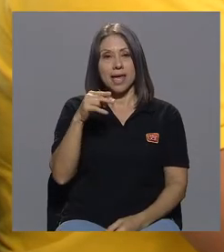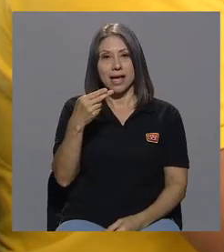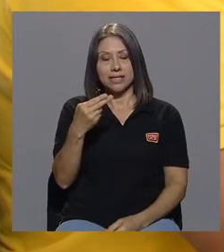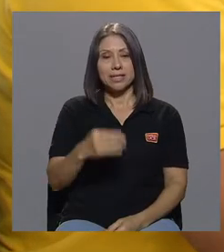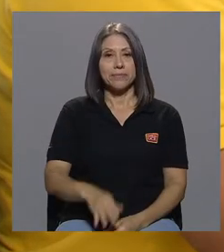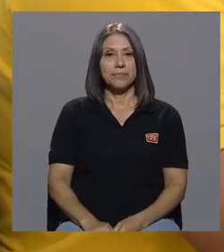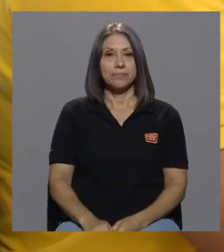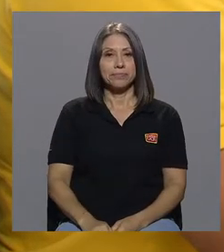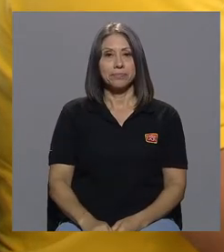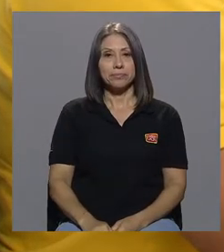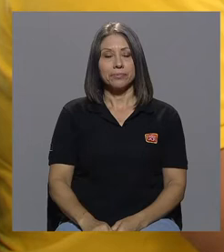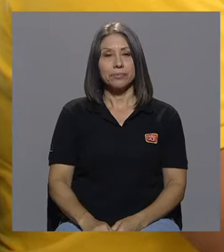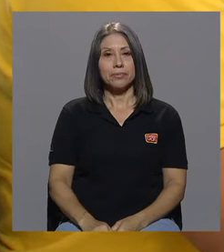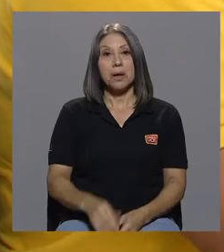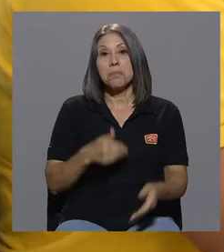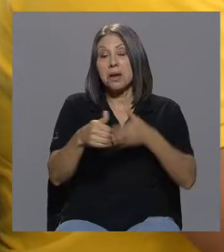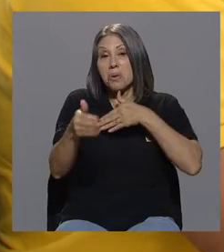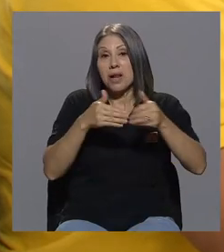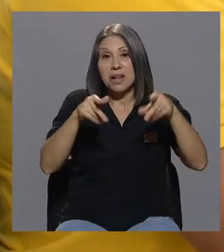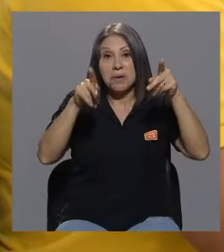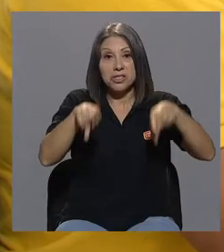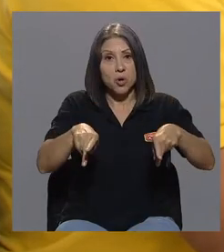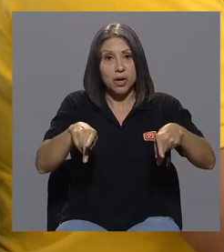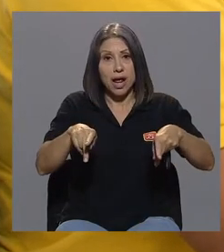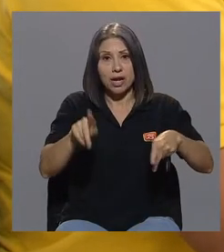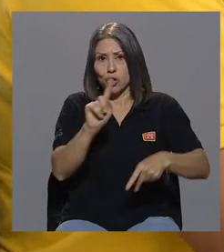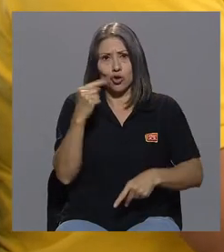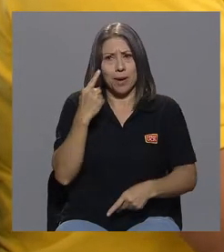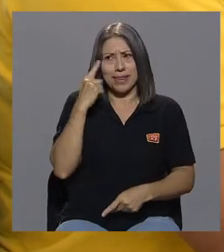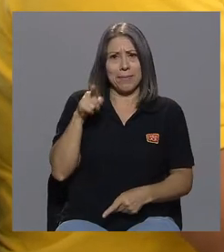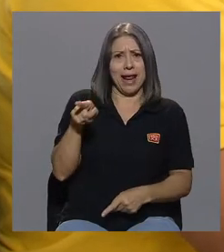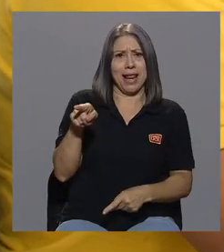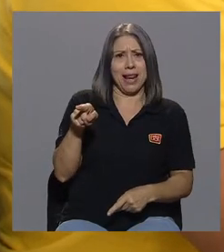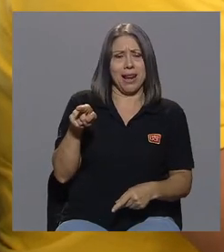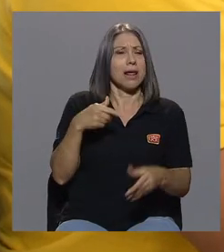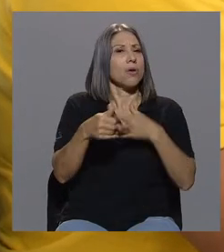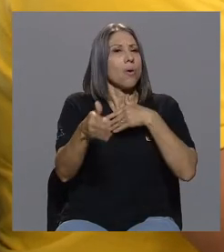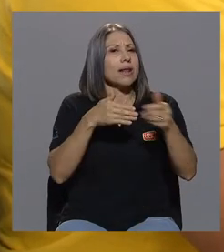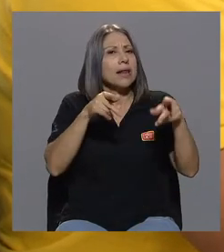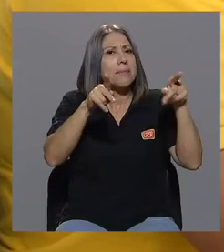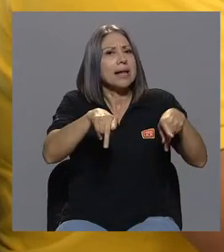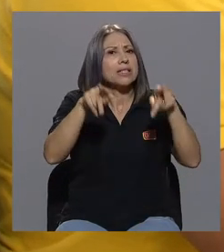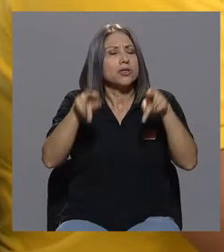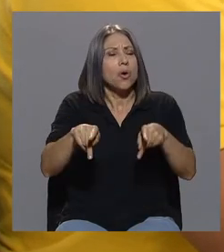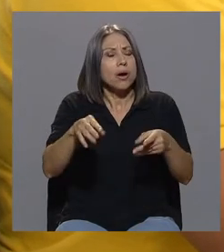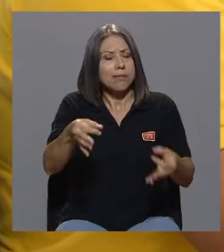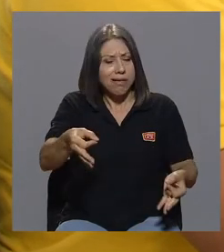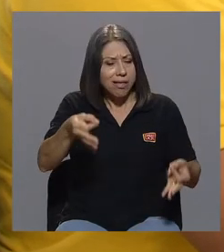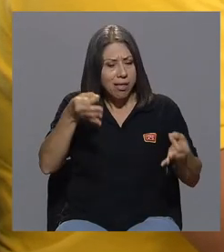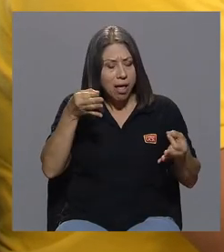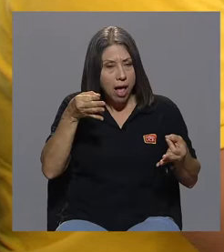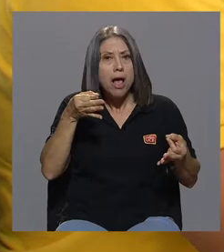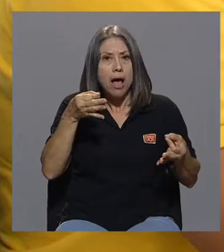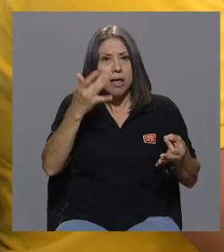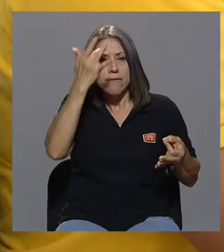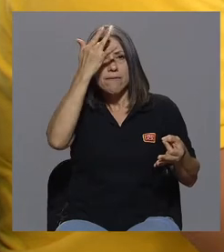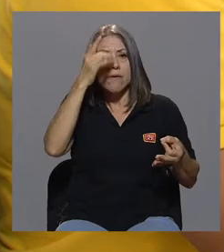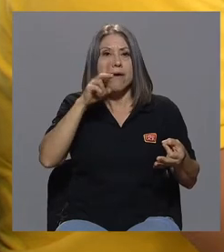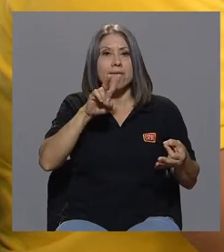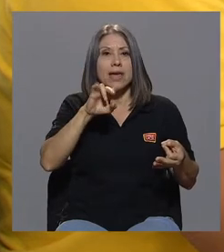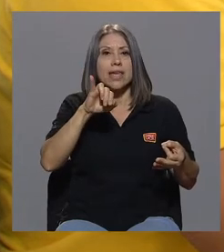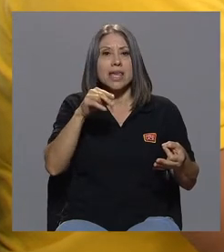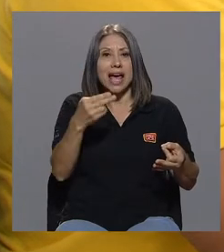Para cualquier persona, no solamente para él, para cualquier persona, un diagnóstico de VIH, que en ese momento era SIDA,